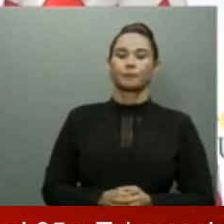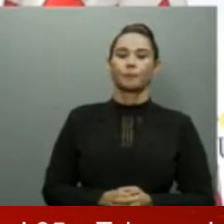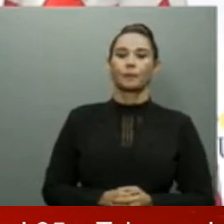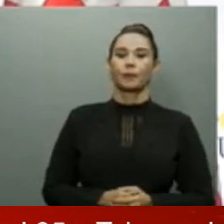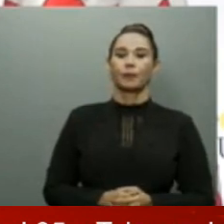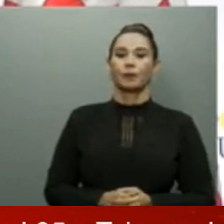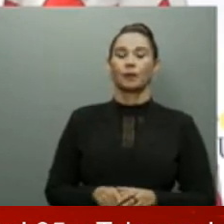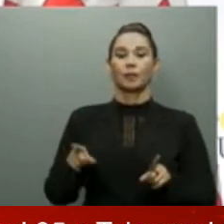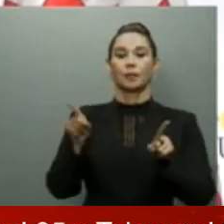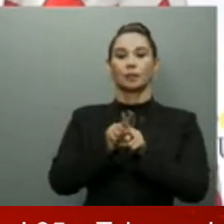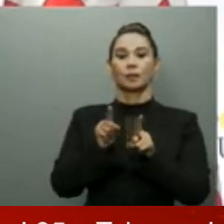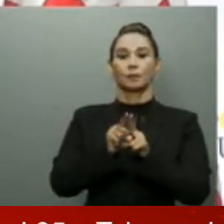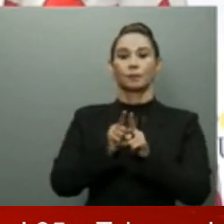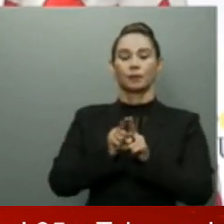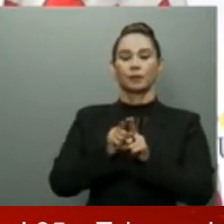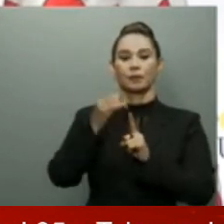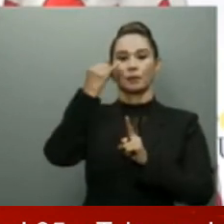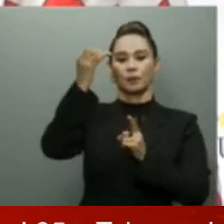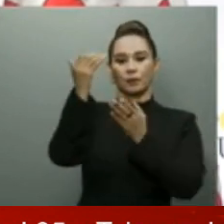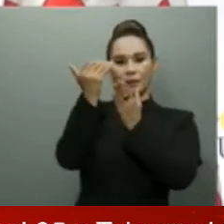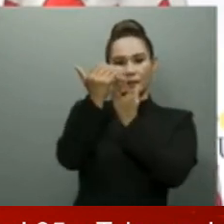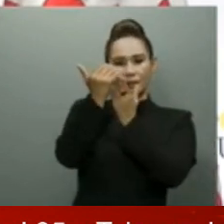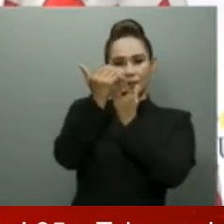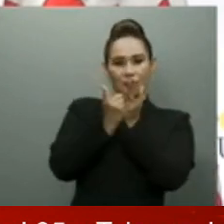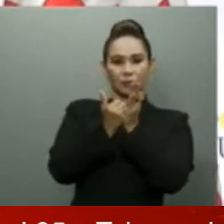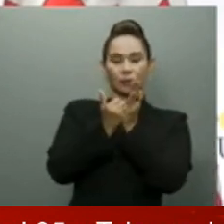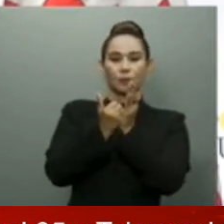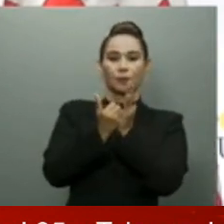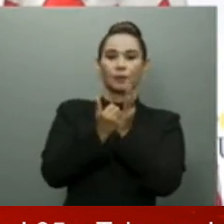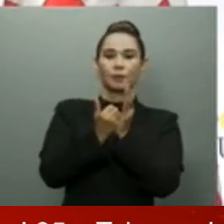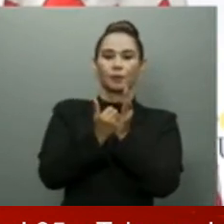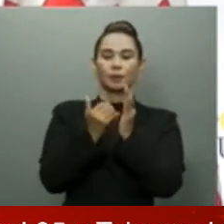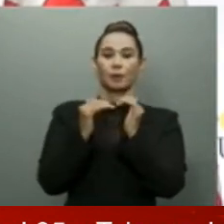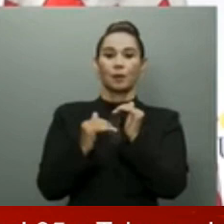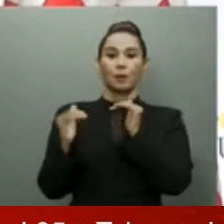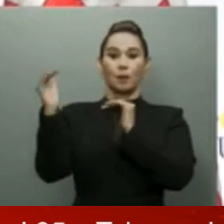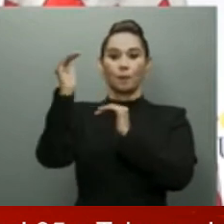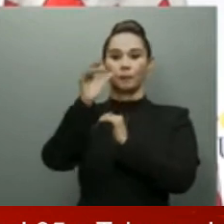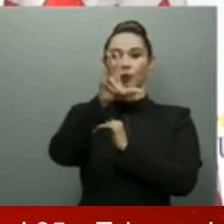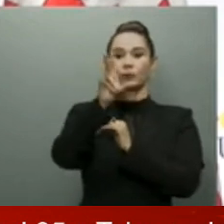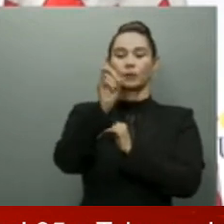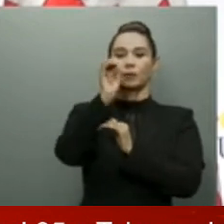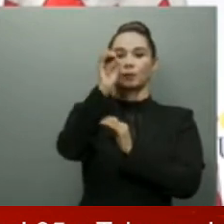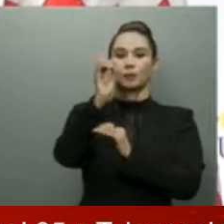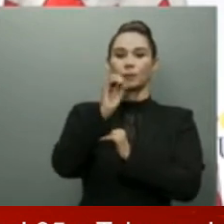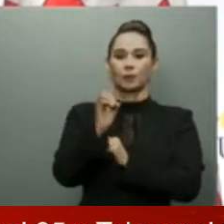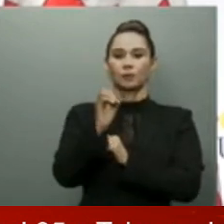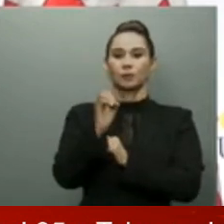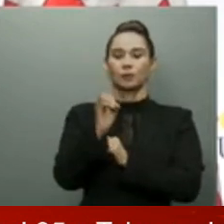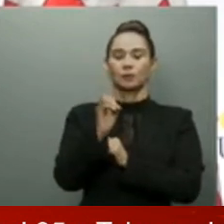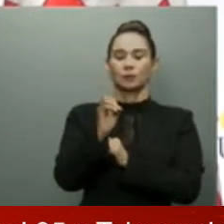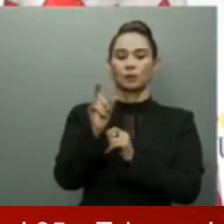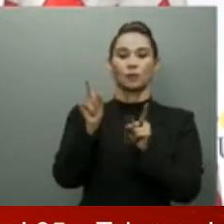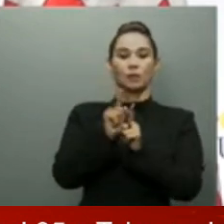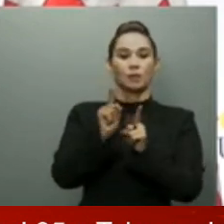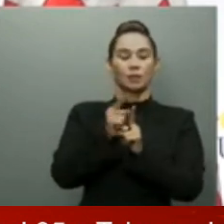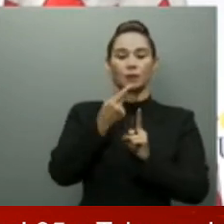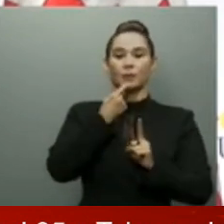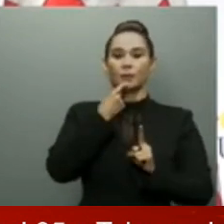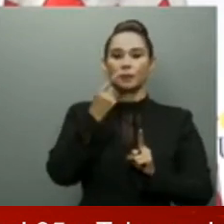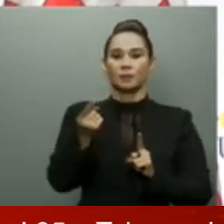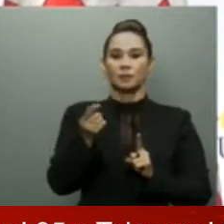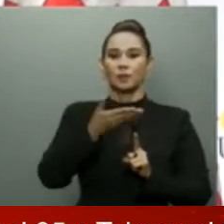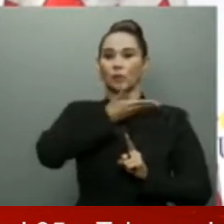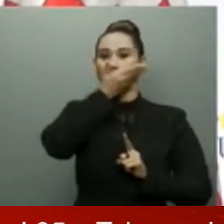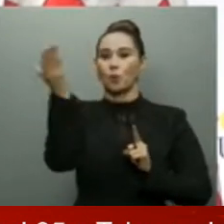disminuir la alta oficialidad que actualmente ronda en un 30% y garantizar que no existan funcionarios